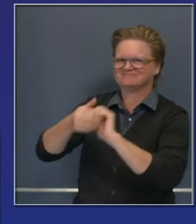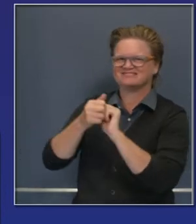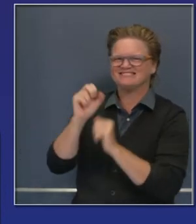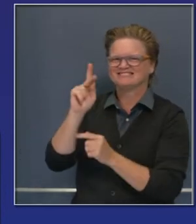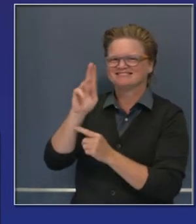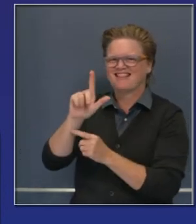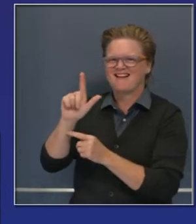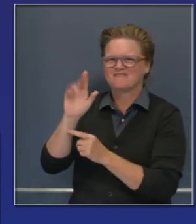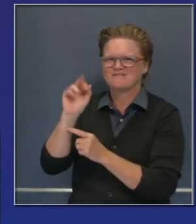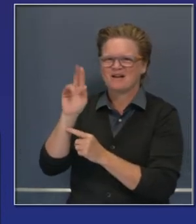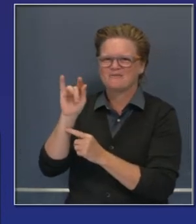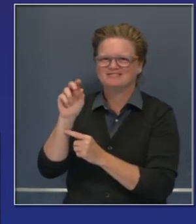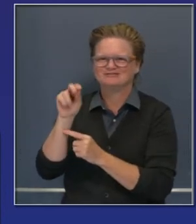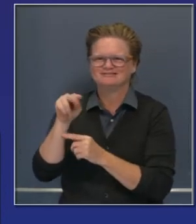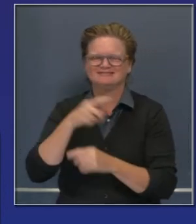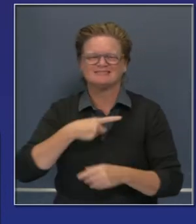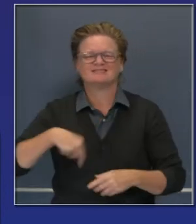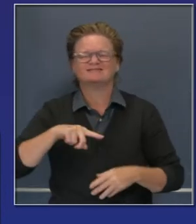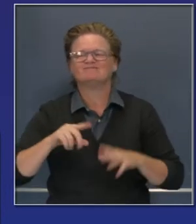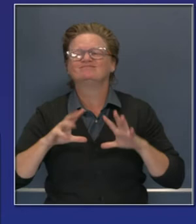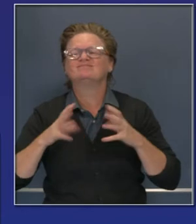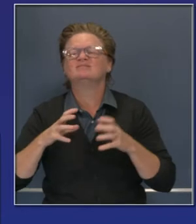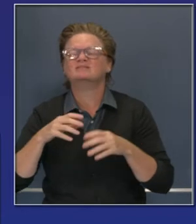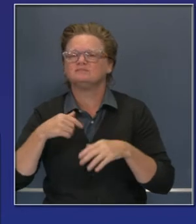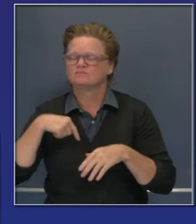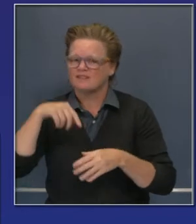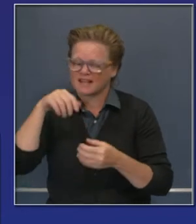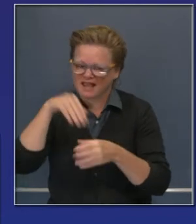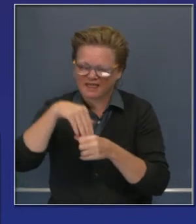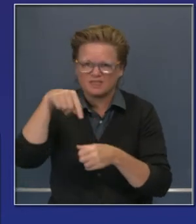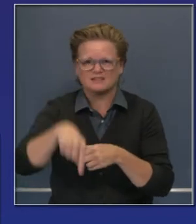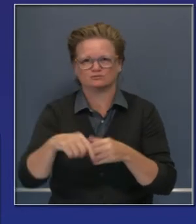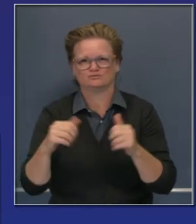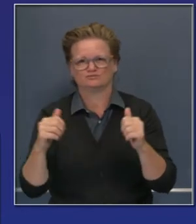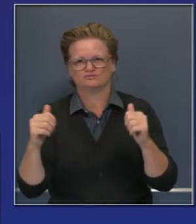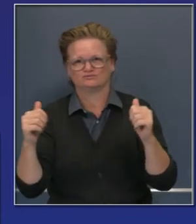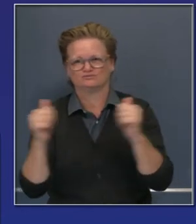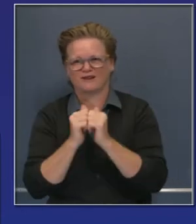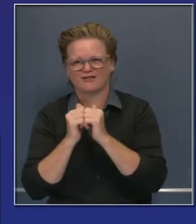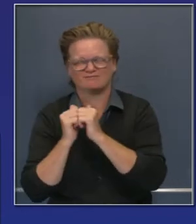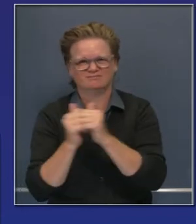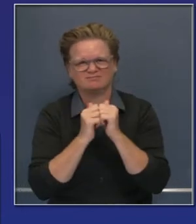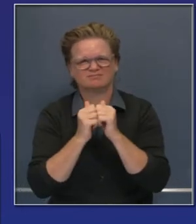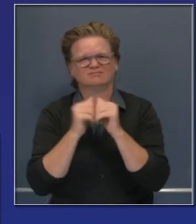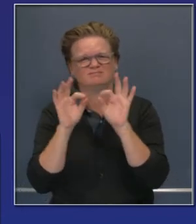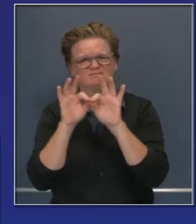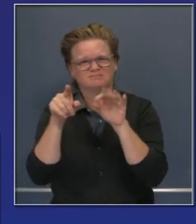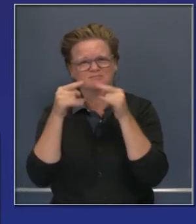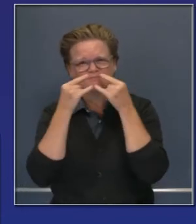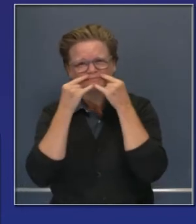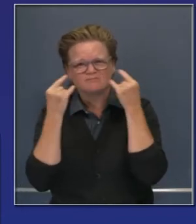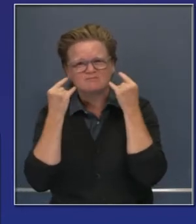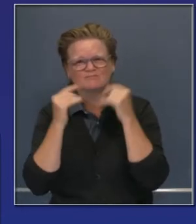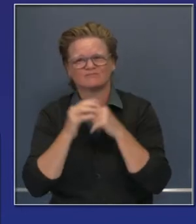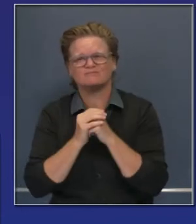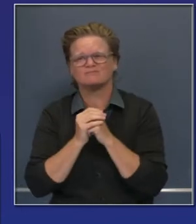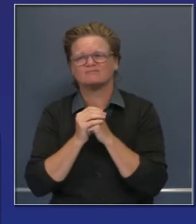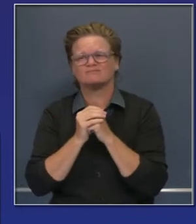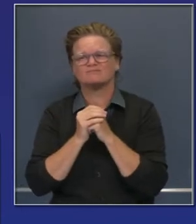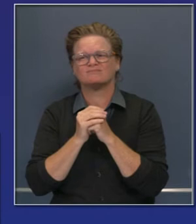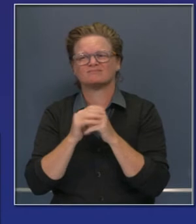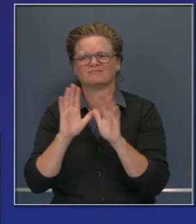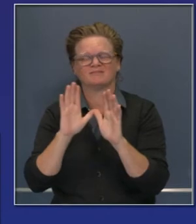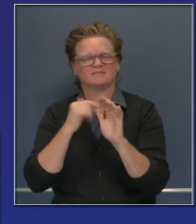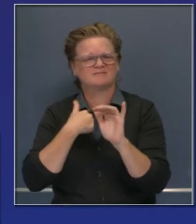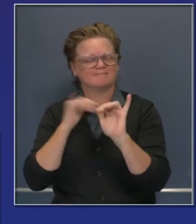haciendo. Estamos todos en esto juntos. Por eso les instamos que sigan usando la mascarilla. Pensamos que pueden reducir